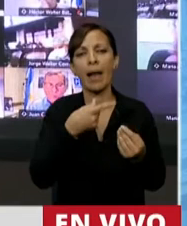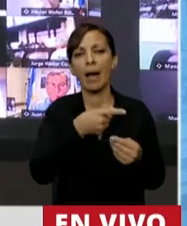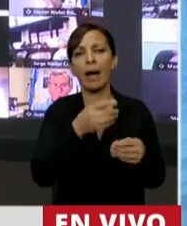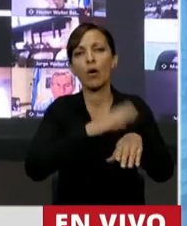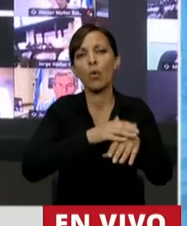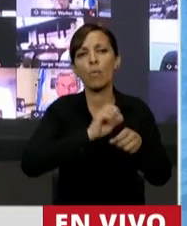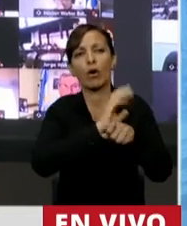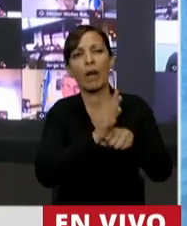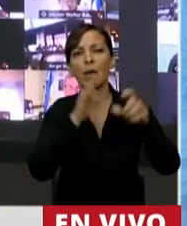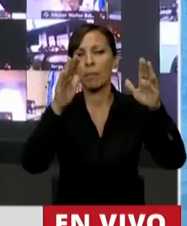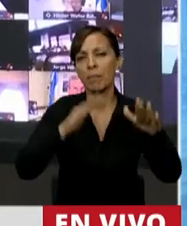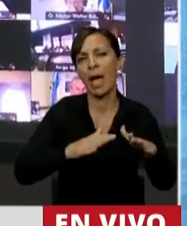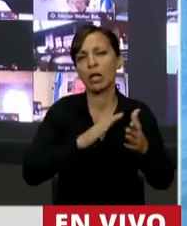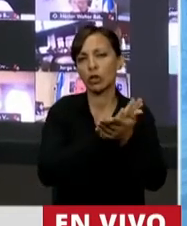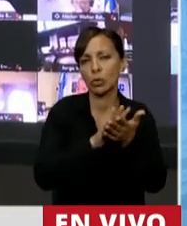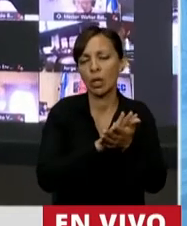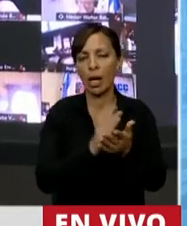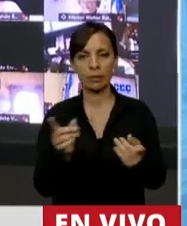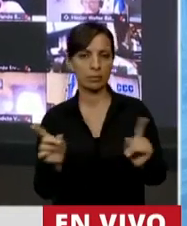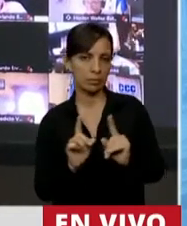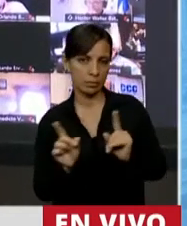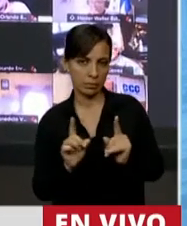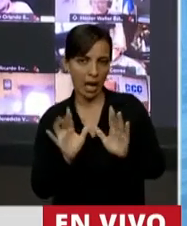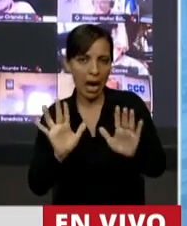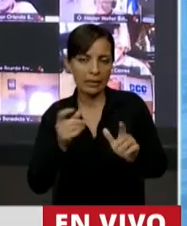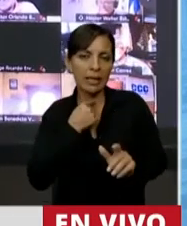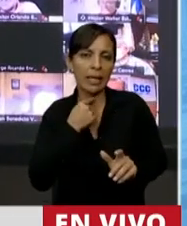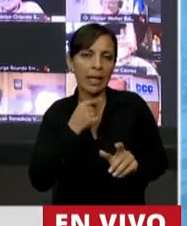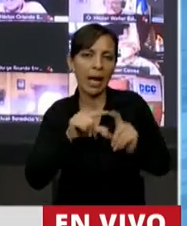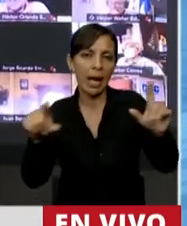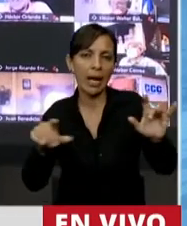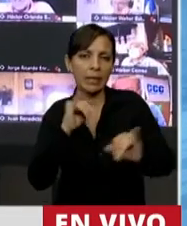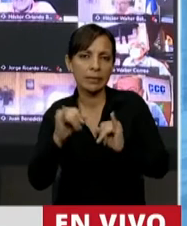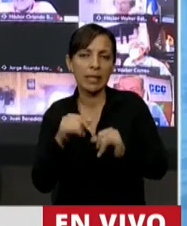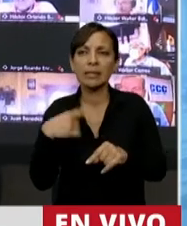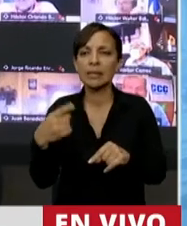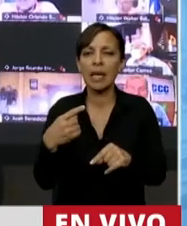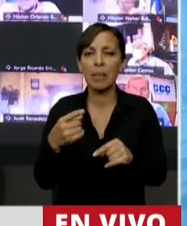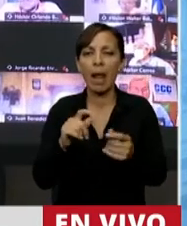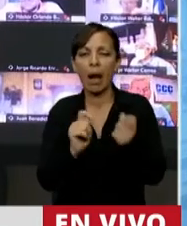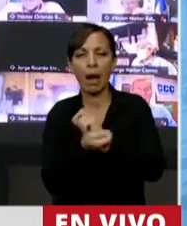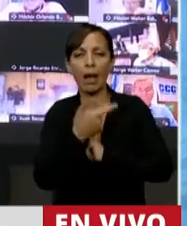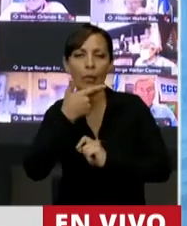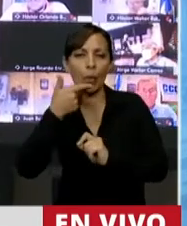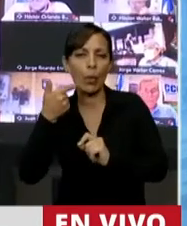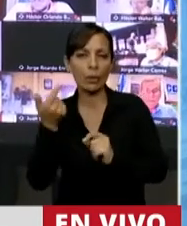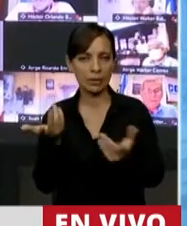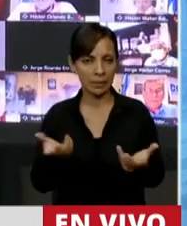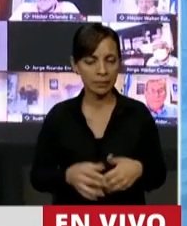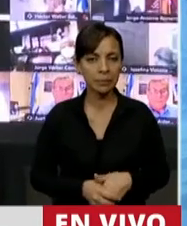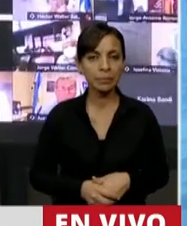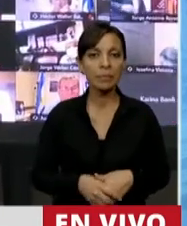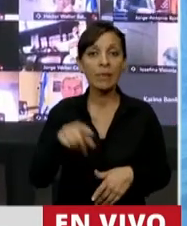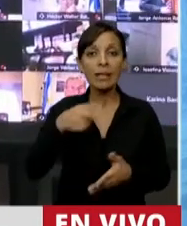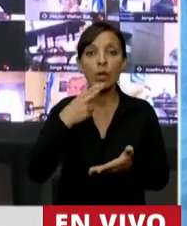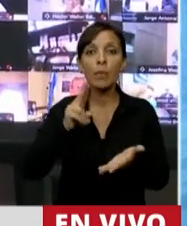efectos de la pandemia, como quieren llamar quienes generan un relato de cada hecho político. Esto es